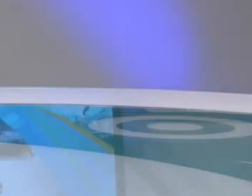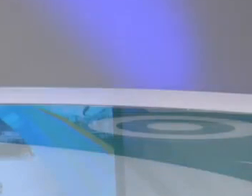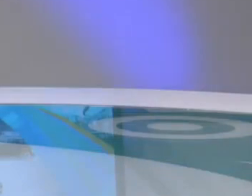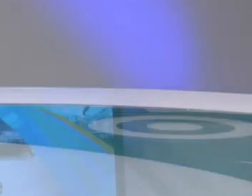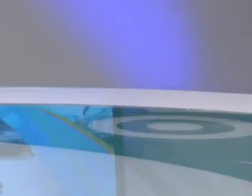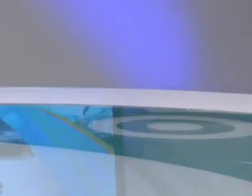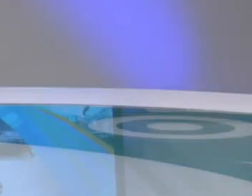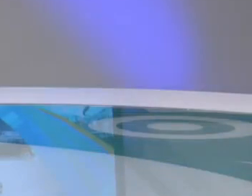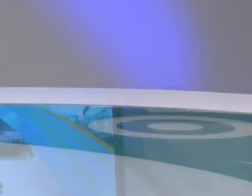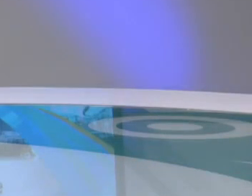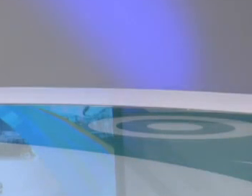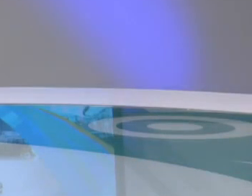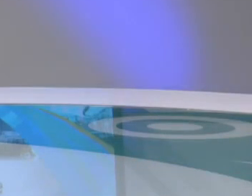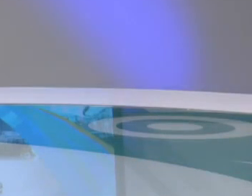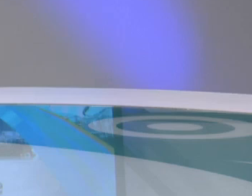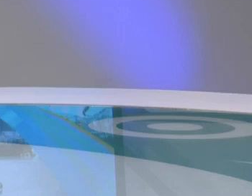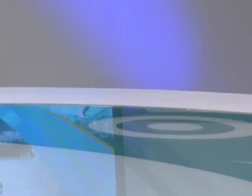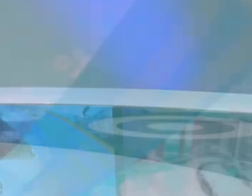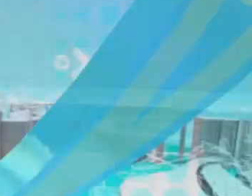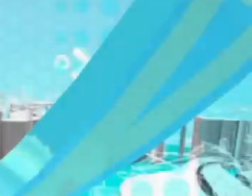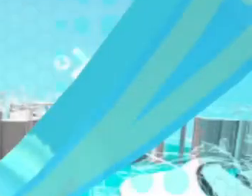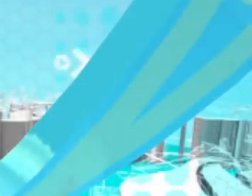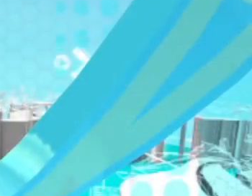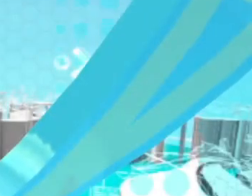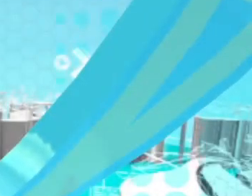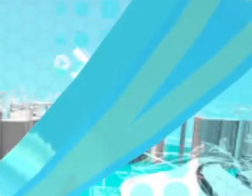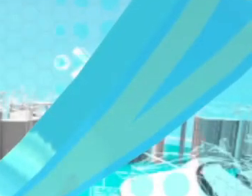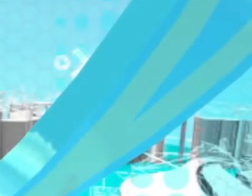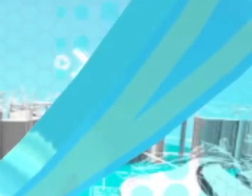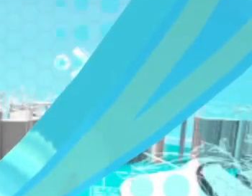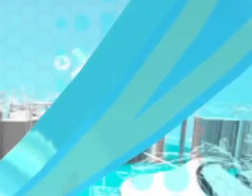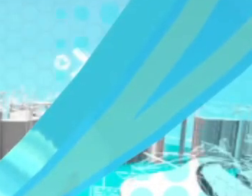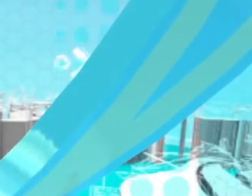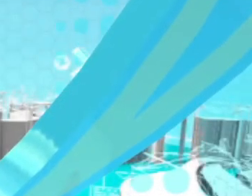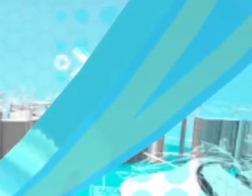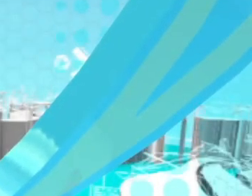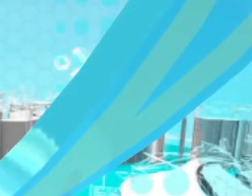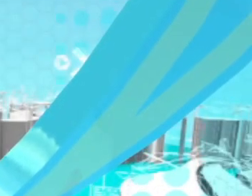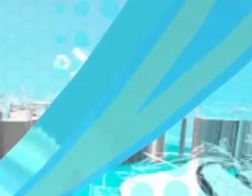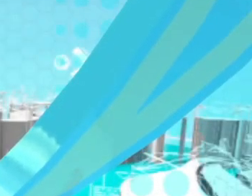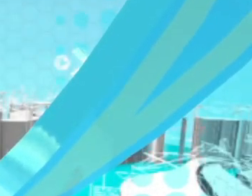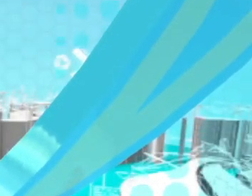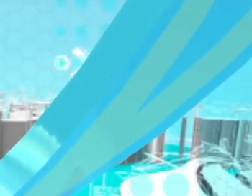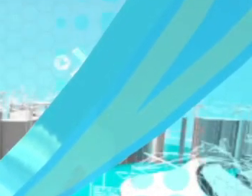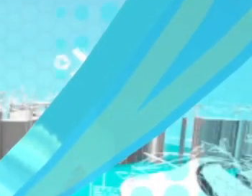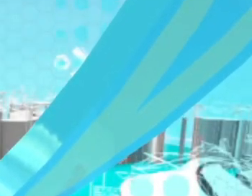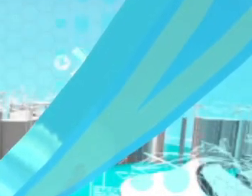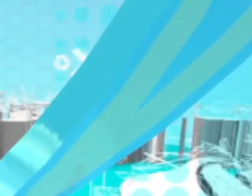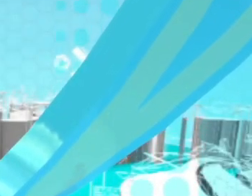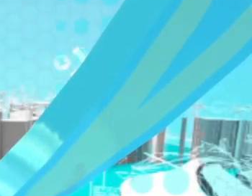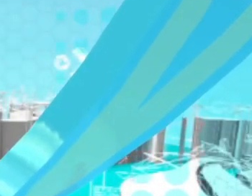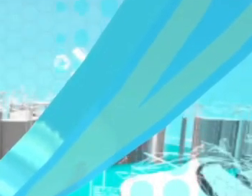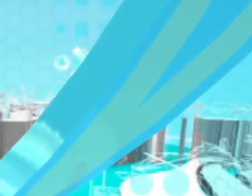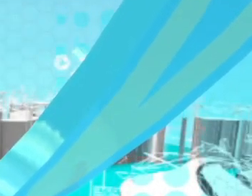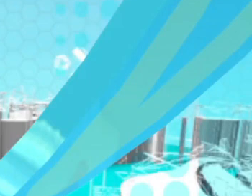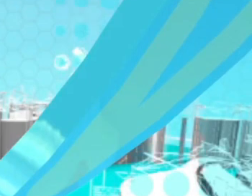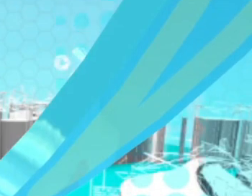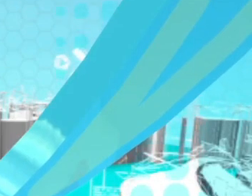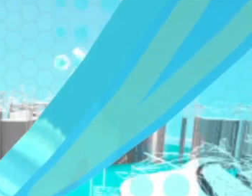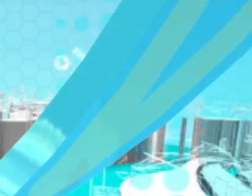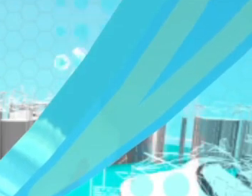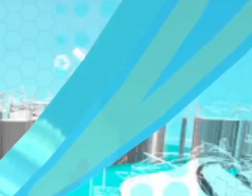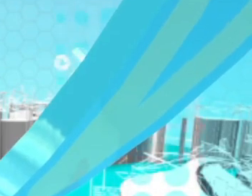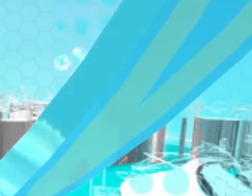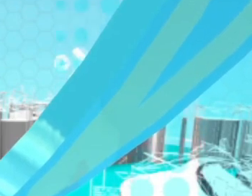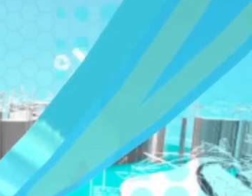El 7 y 18 le contamos cómo se encuentra el tipo de cambio para este fin de semana. La compra en 608 colones con 72 céntimos